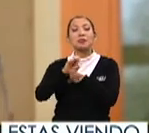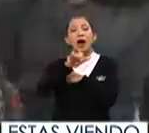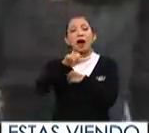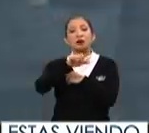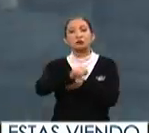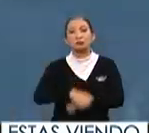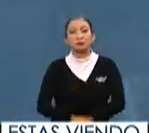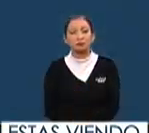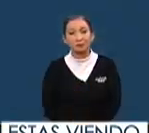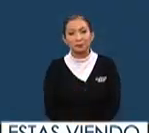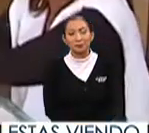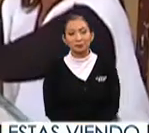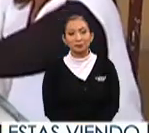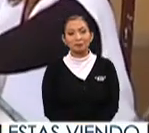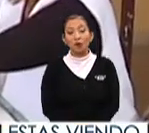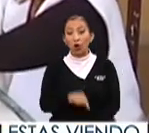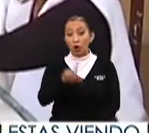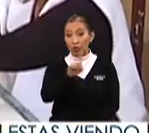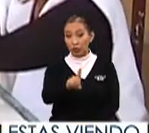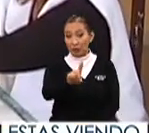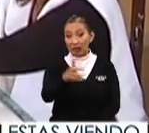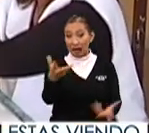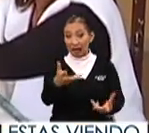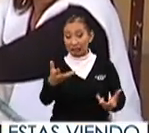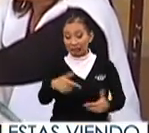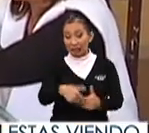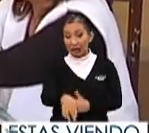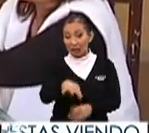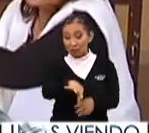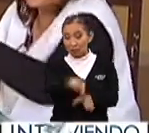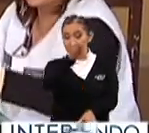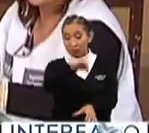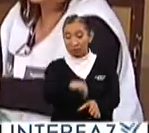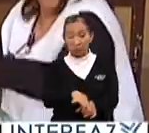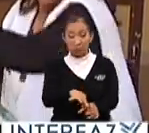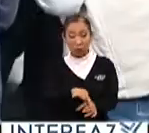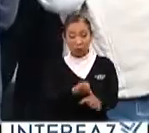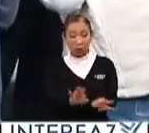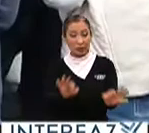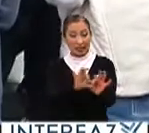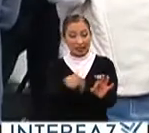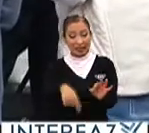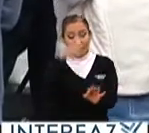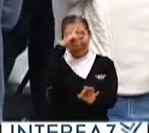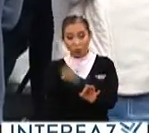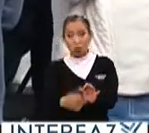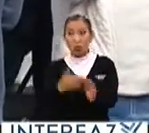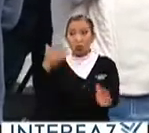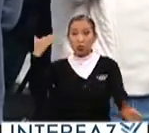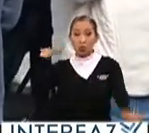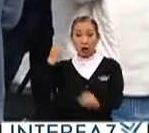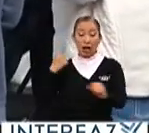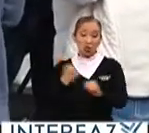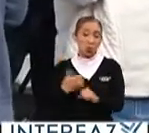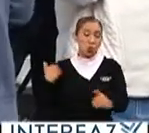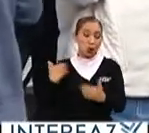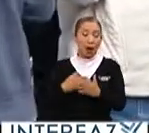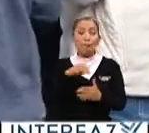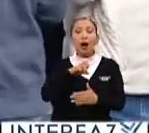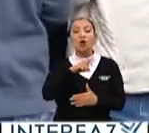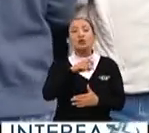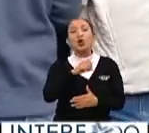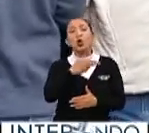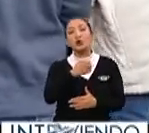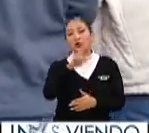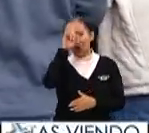Bajos. Este domingo se llevarán a cabo las elecciones más importantes de nuestro país en los últimos años. Mauricio